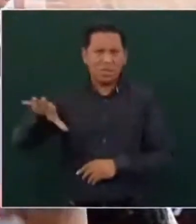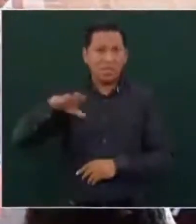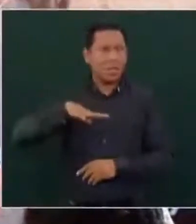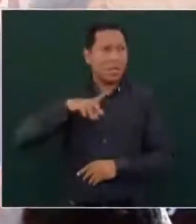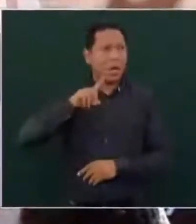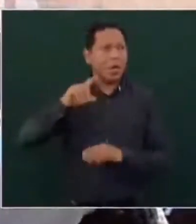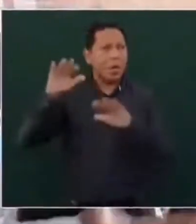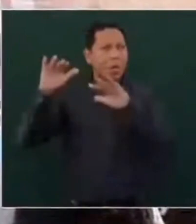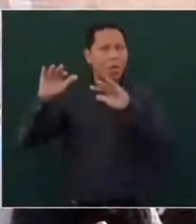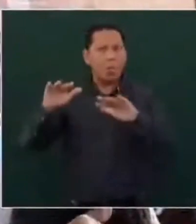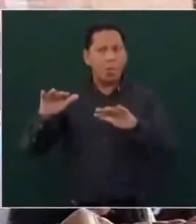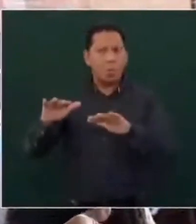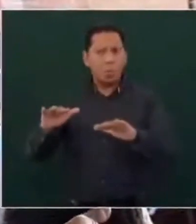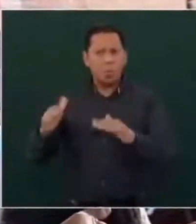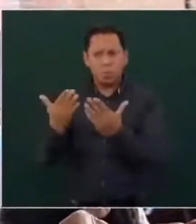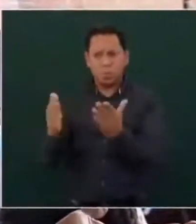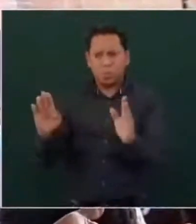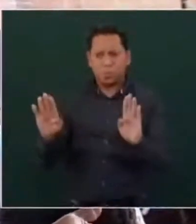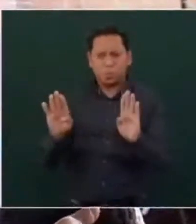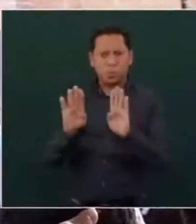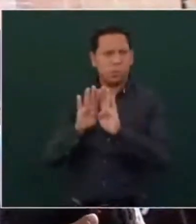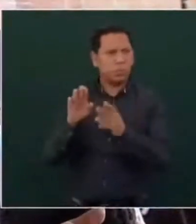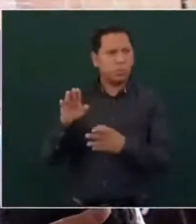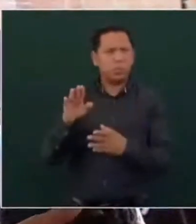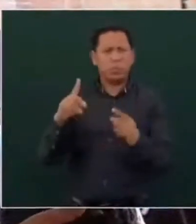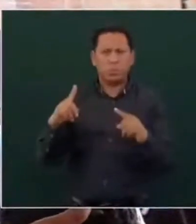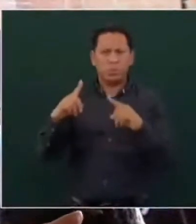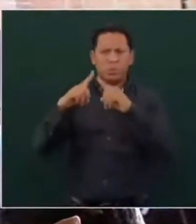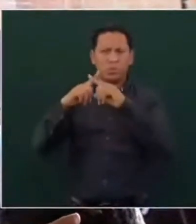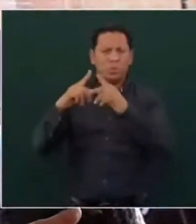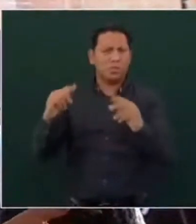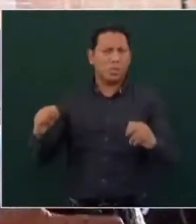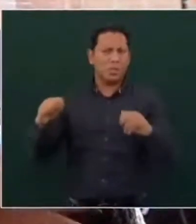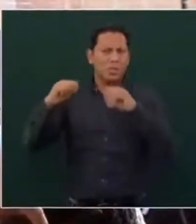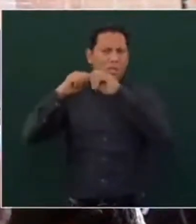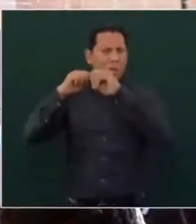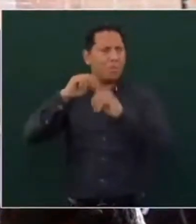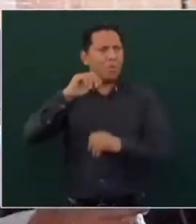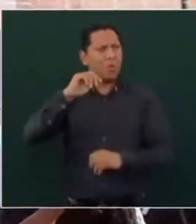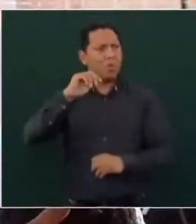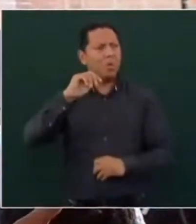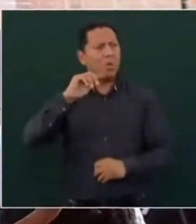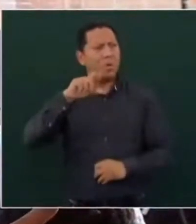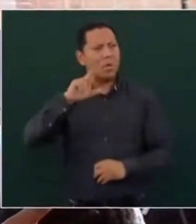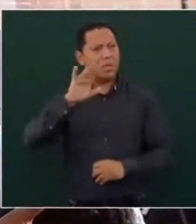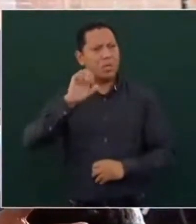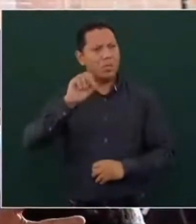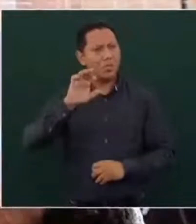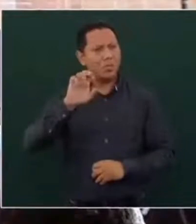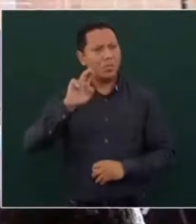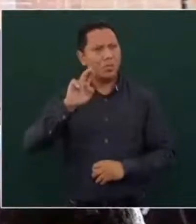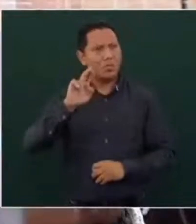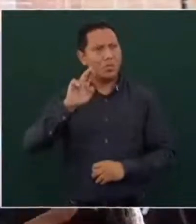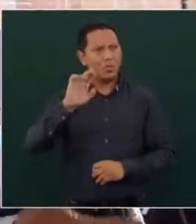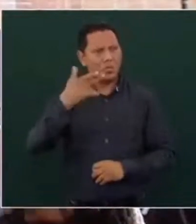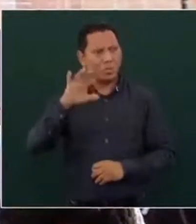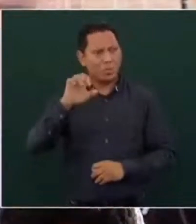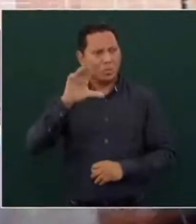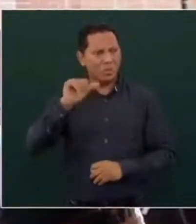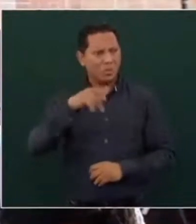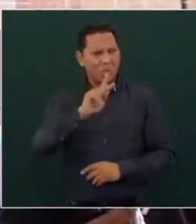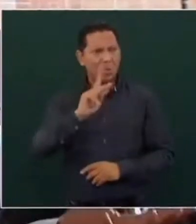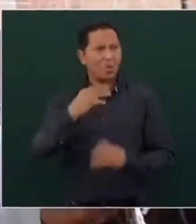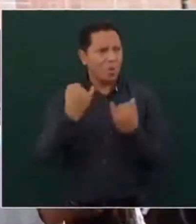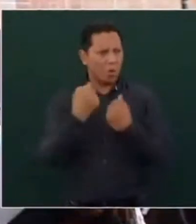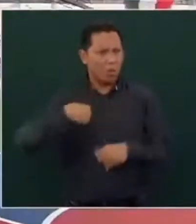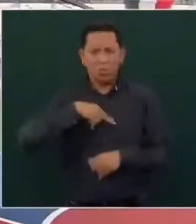niveles de la presa. Emerge el templo de Santiago Apóstol Mayor de Quechula y mucha gente fue a Quechula, pero nosotros vimos también o